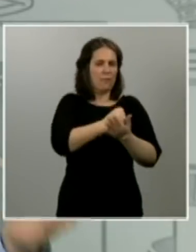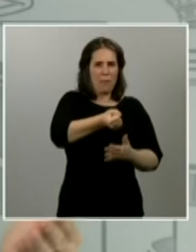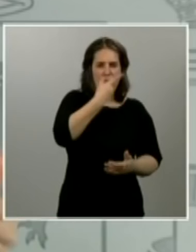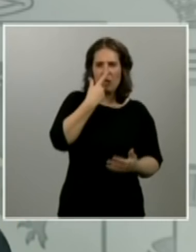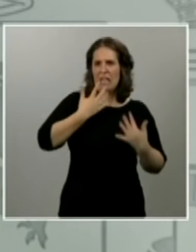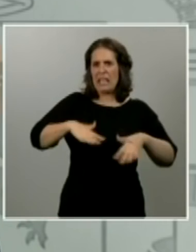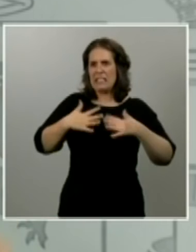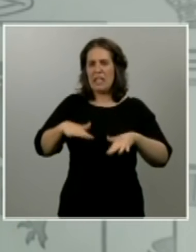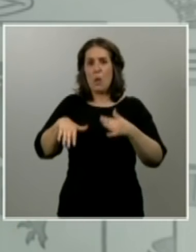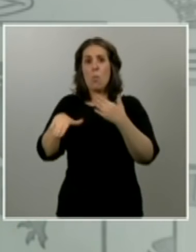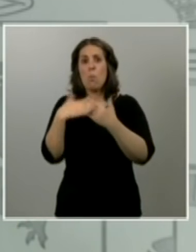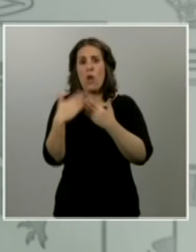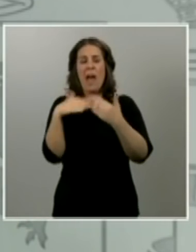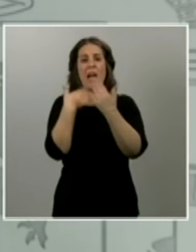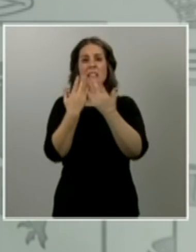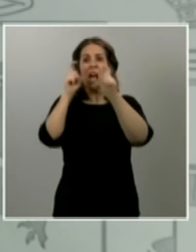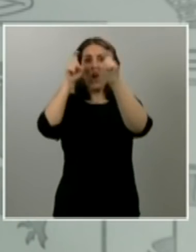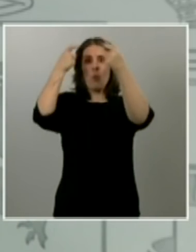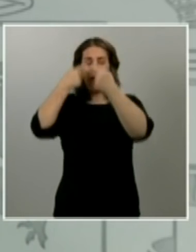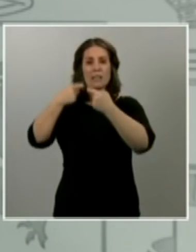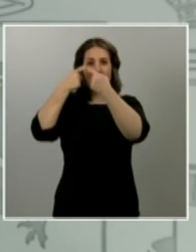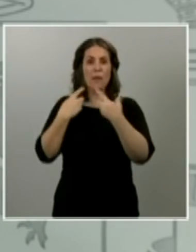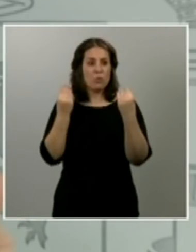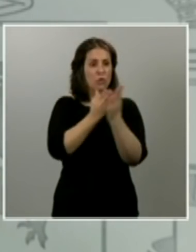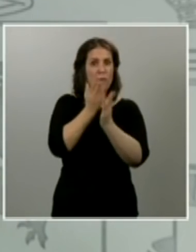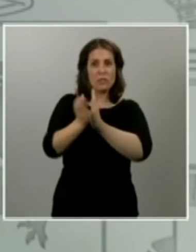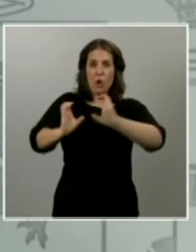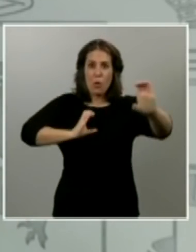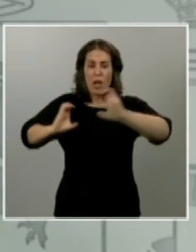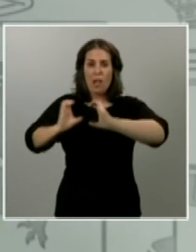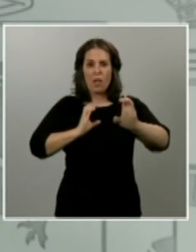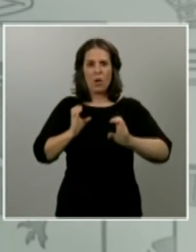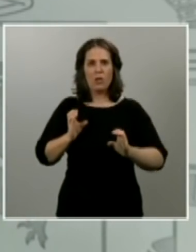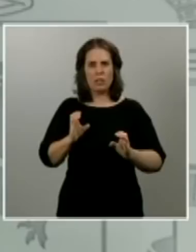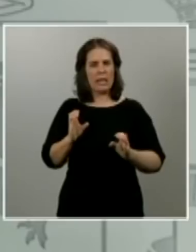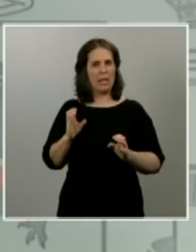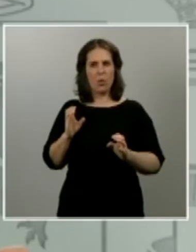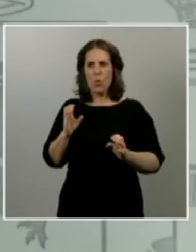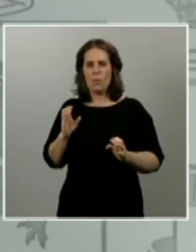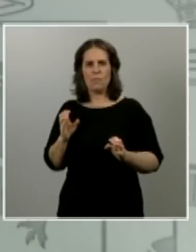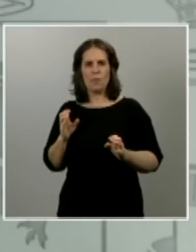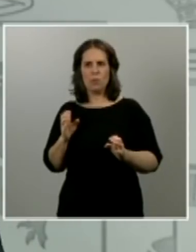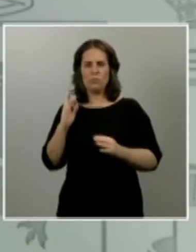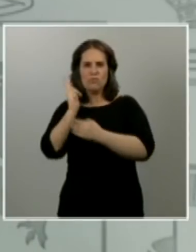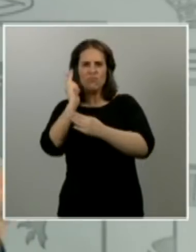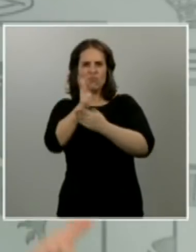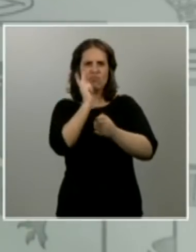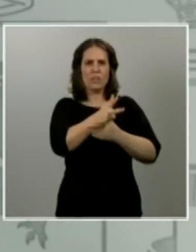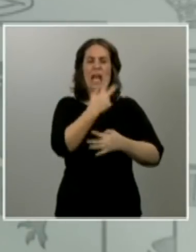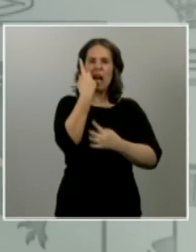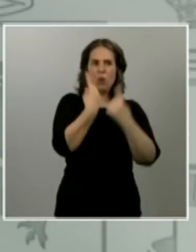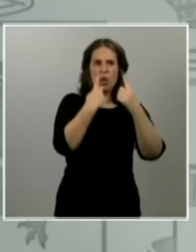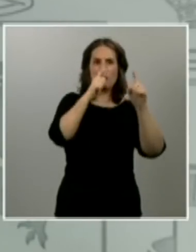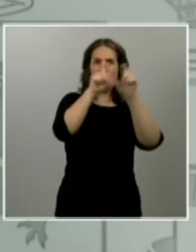cooperativas que estamos viendo en muchos medios de comunicación que salen o empresas que salen pues fabricando ellos mismos mascarillas para